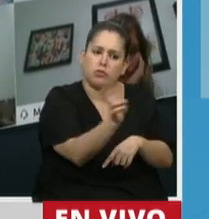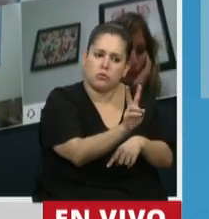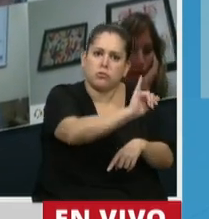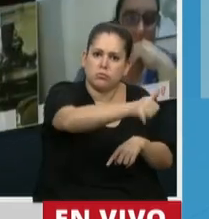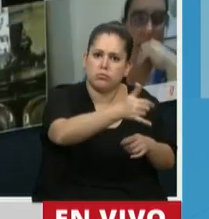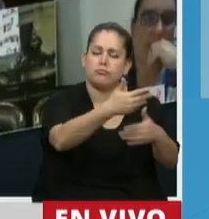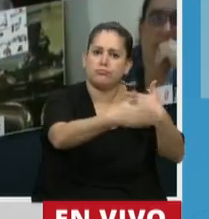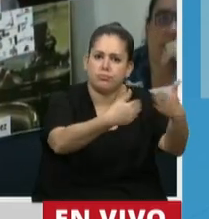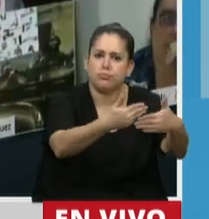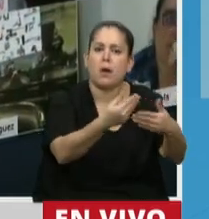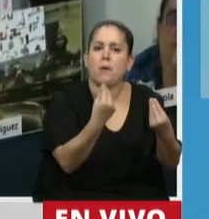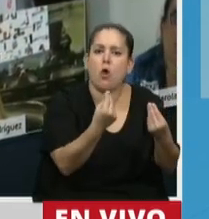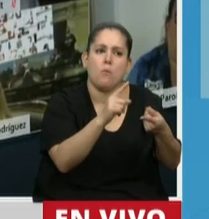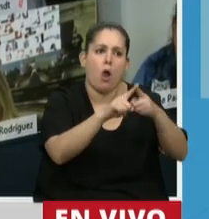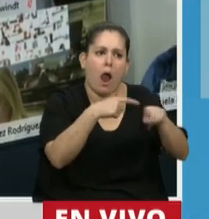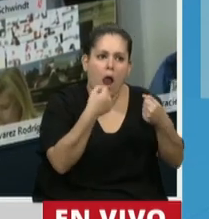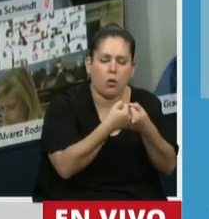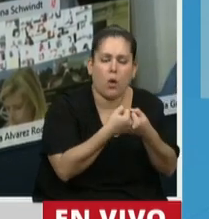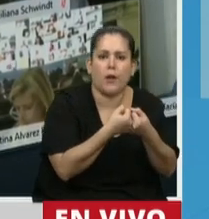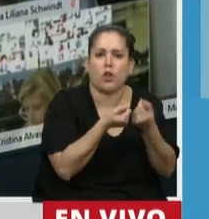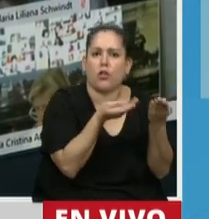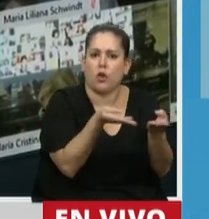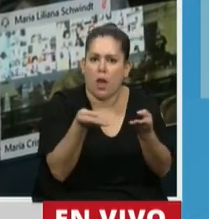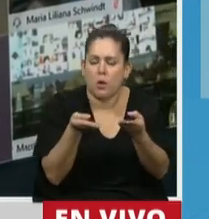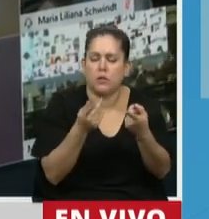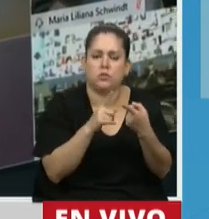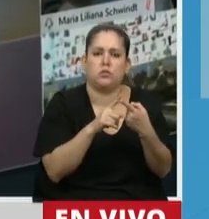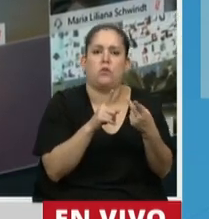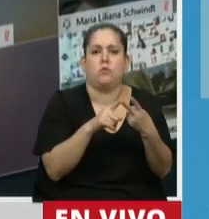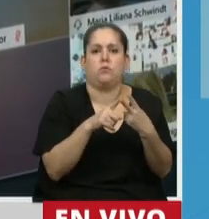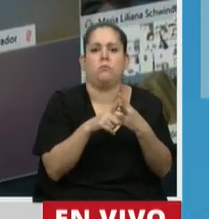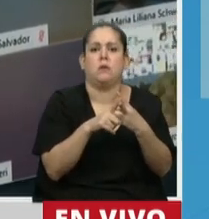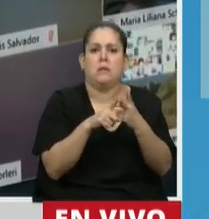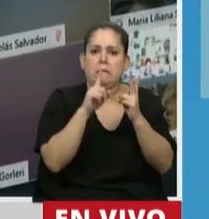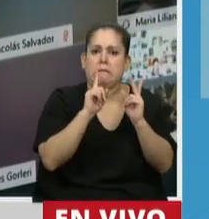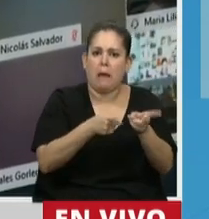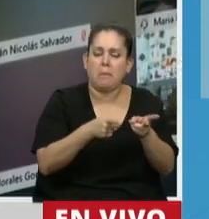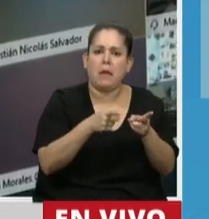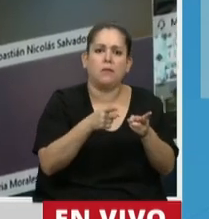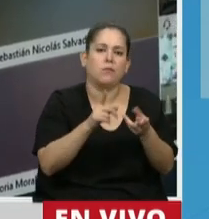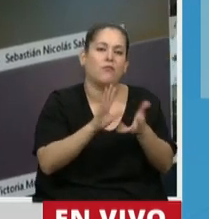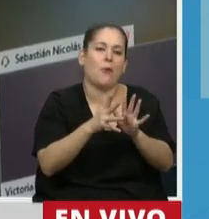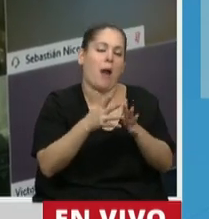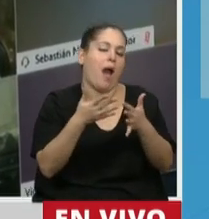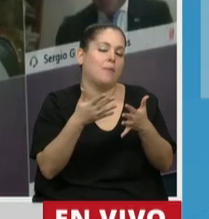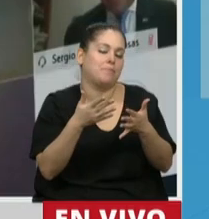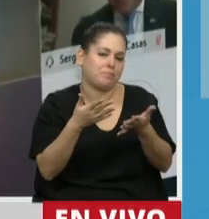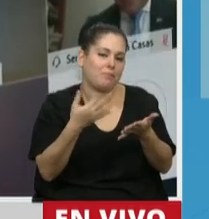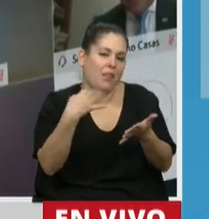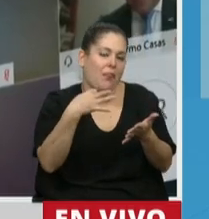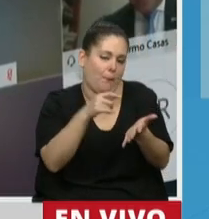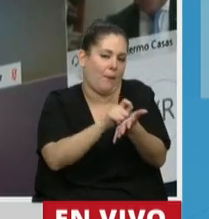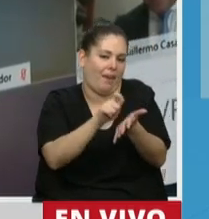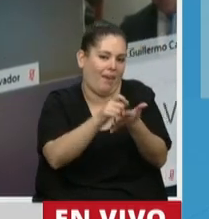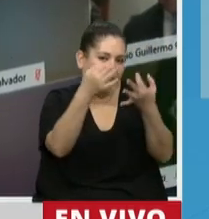posibilidad de realizar convenios de colaboración en buen castellano, señor Presidente,